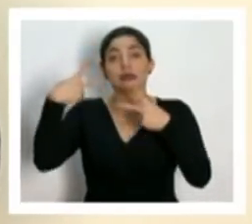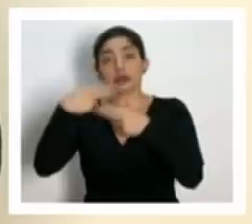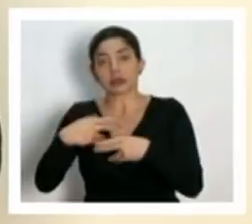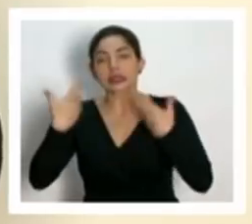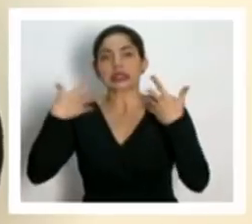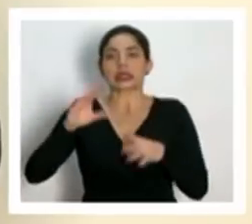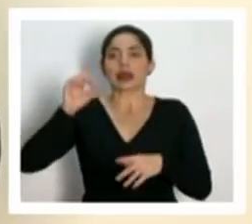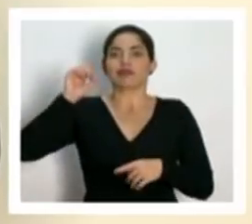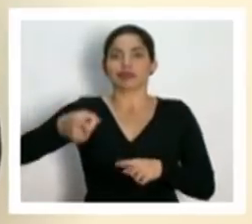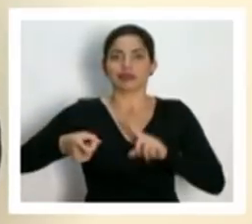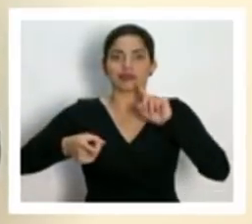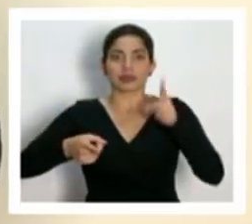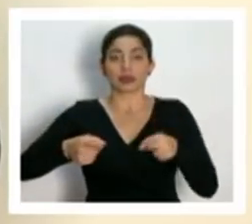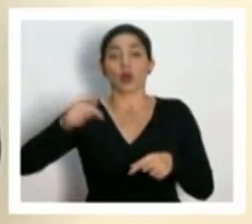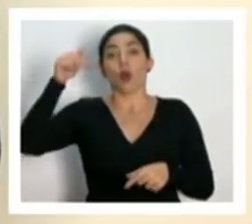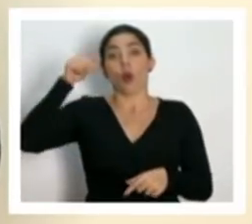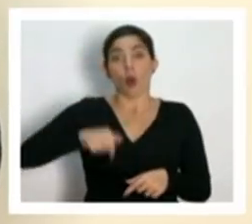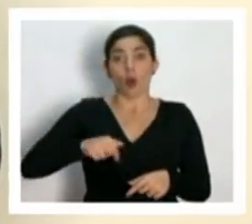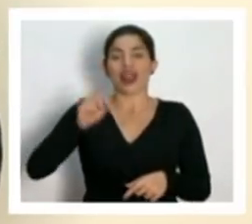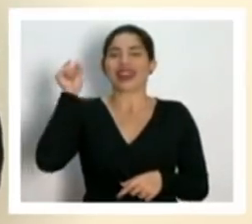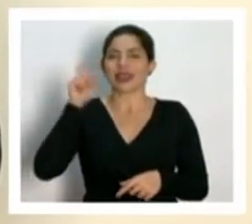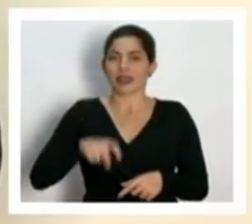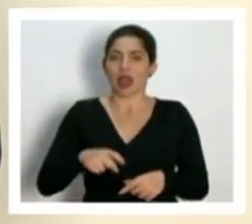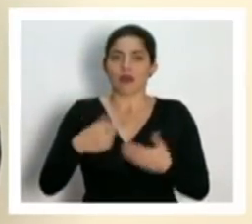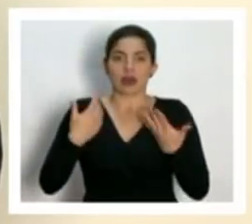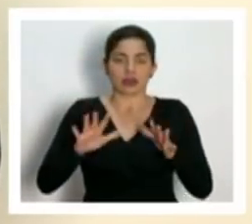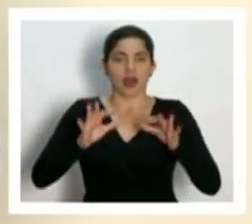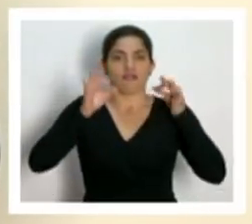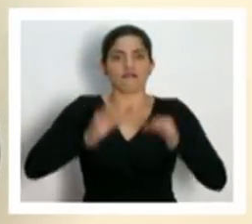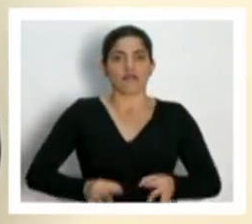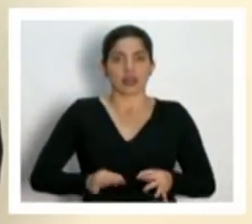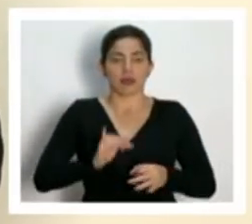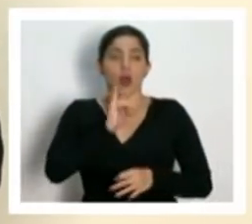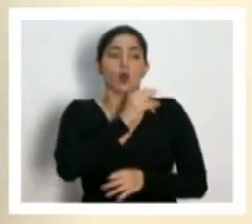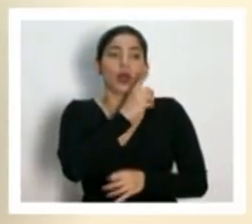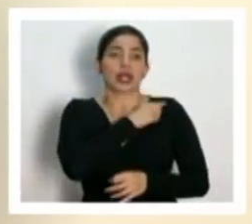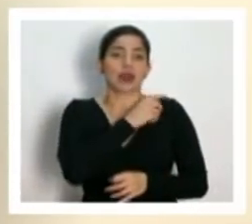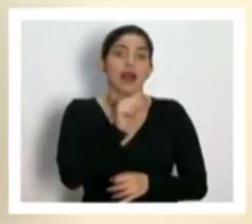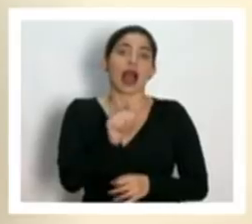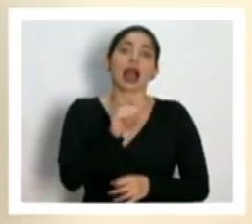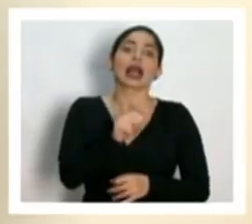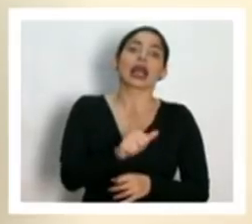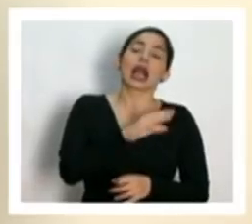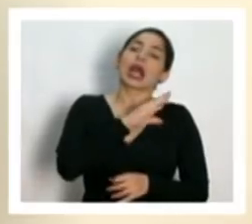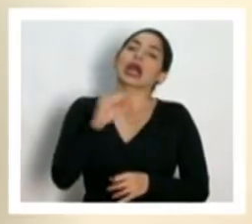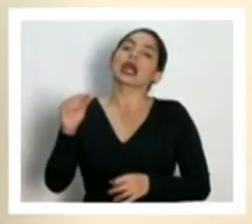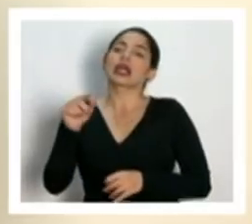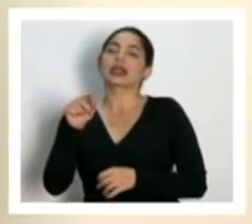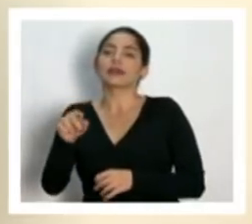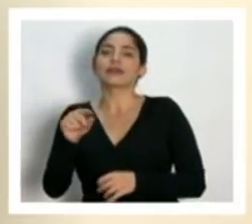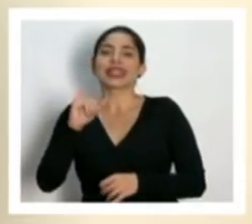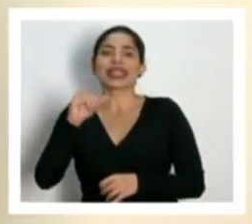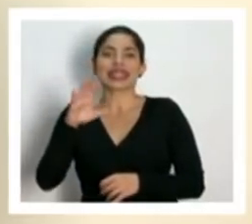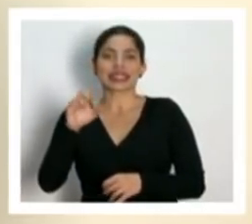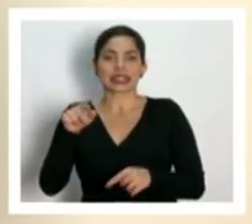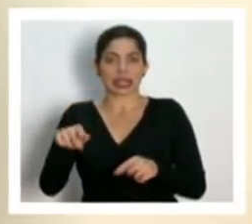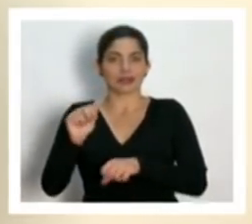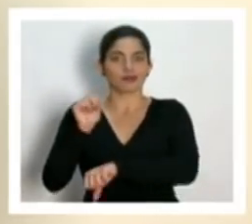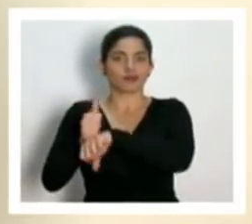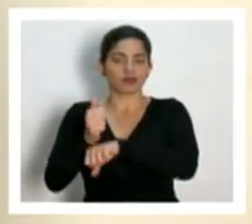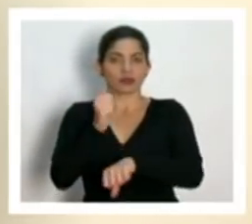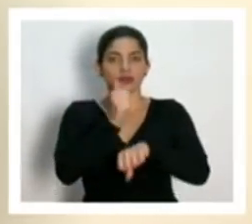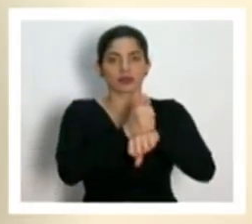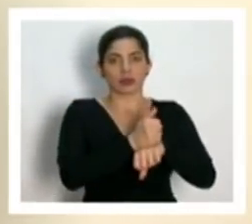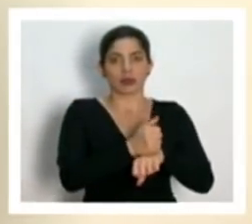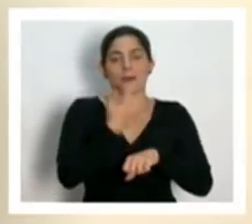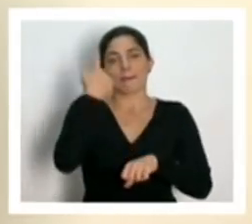sido giradas y el día de hoy deberían quedar en firme en las juntas directivas del AIA y del ICE para ser